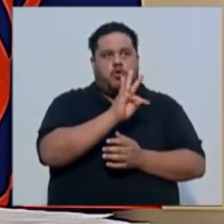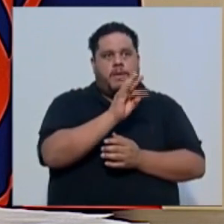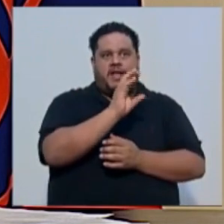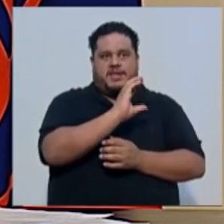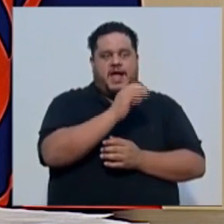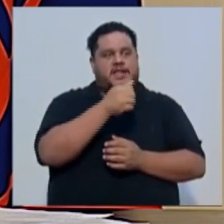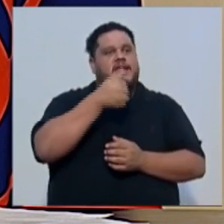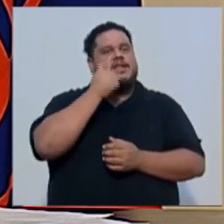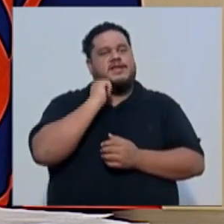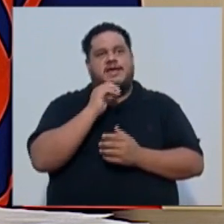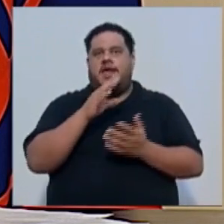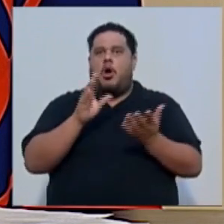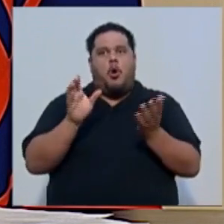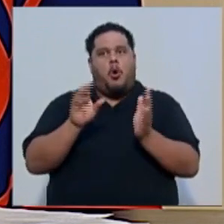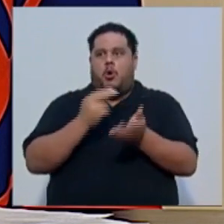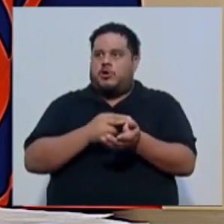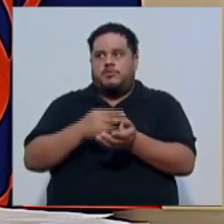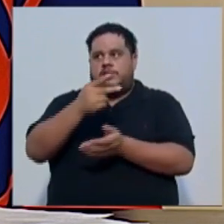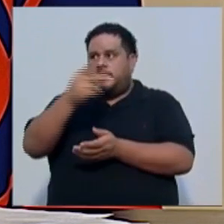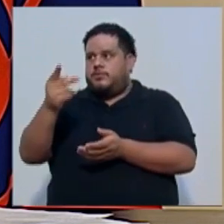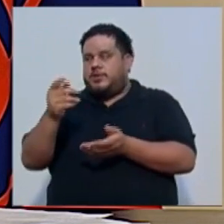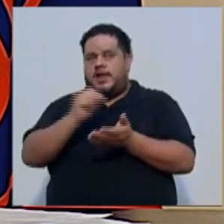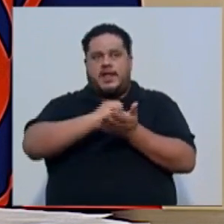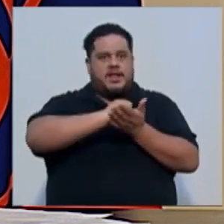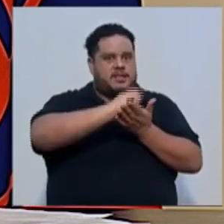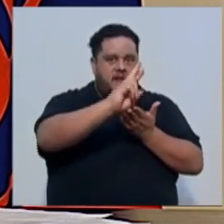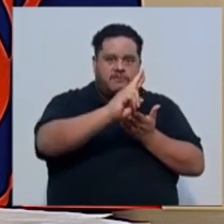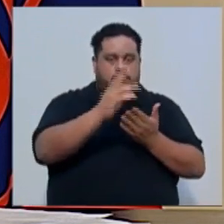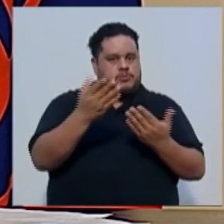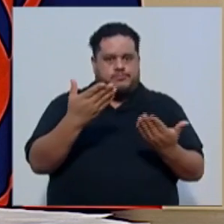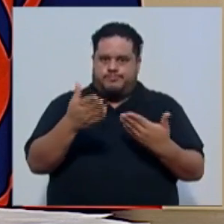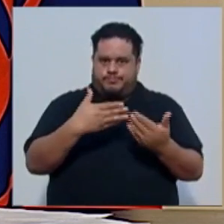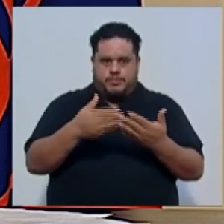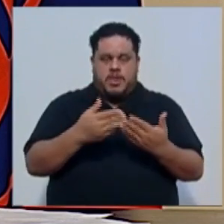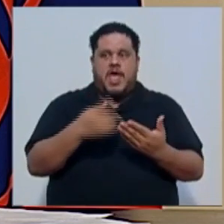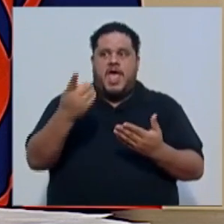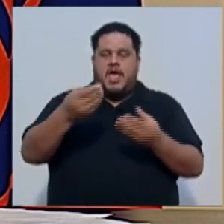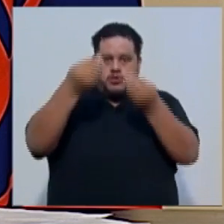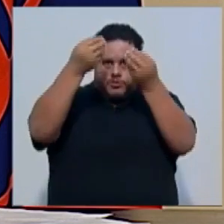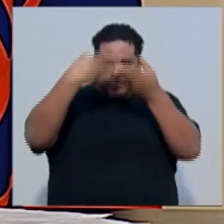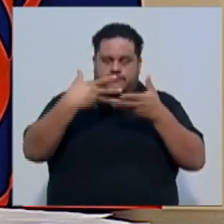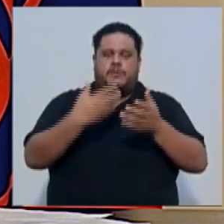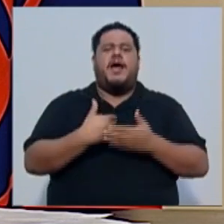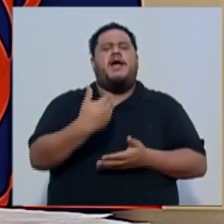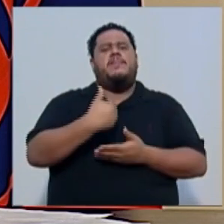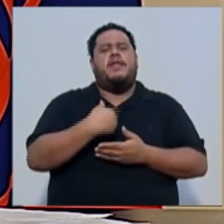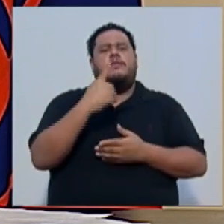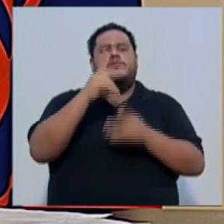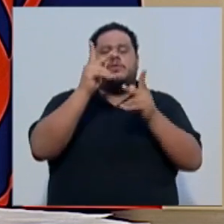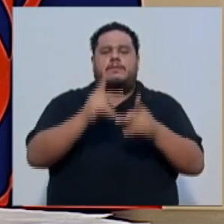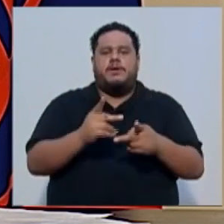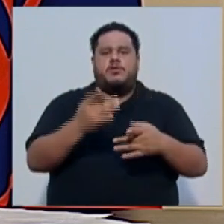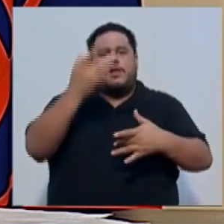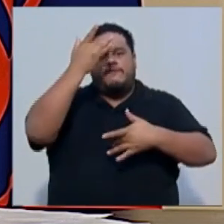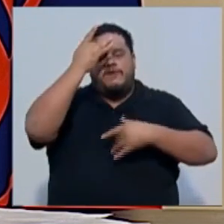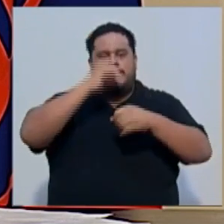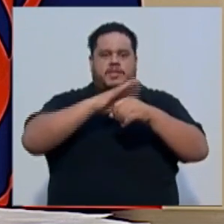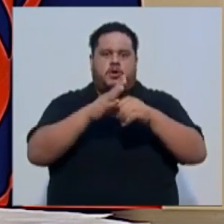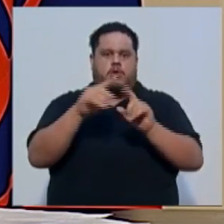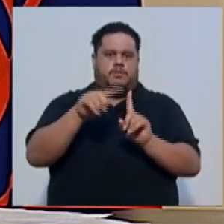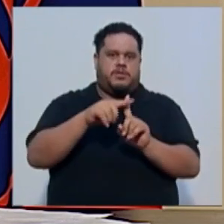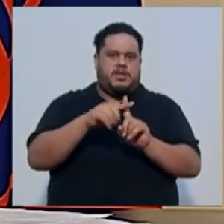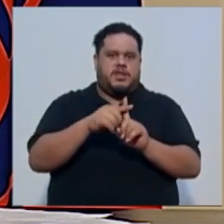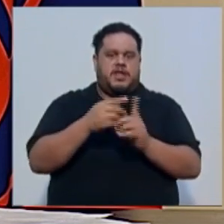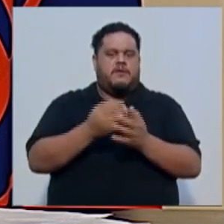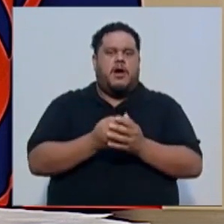como el día de ayer, el hospital de Punta Arenas, San Ramón, cualquiera. Ellos me informan, doctora, tenemos un paciente COVID positivo en estado